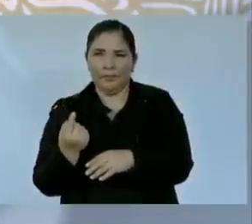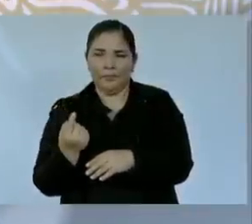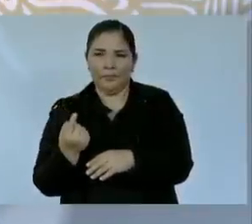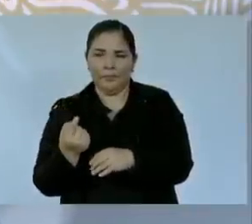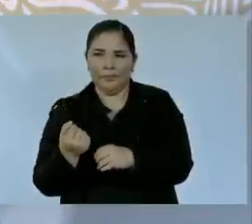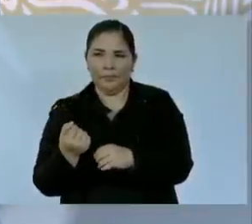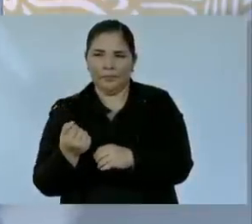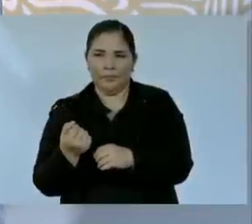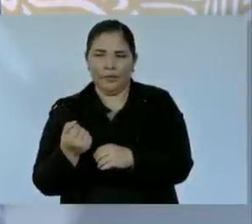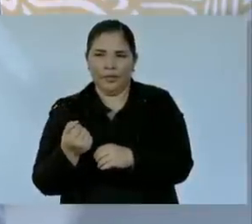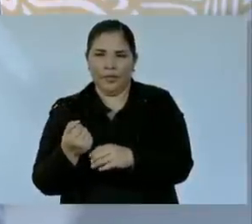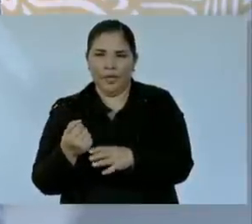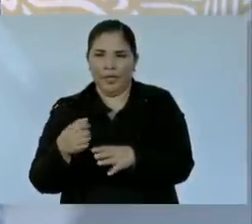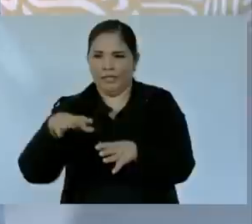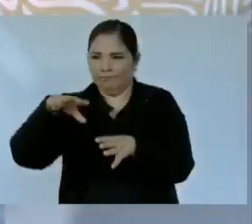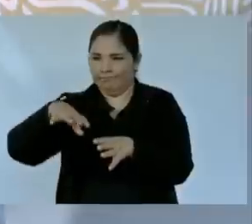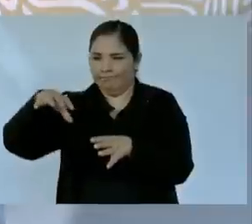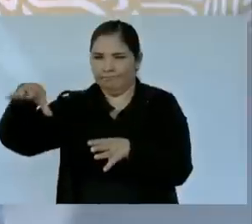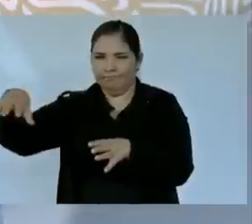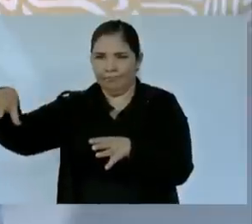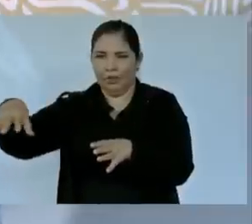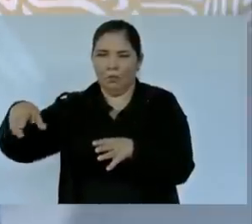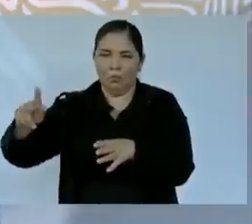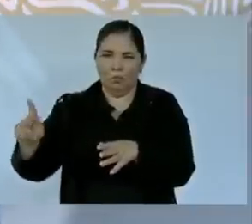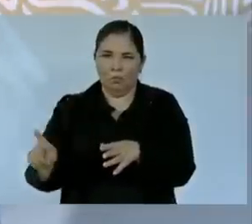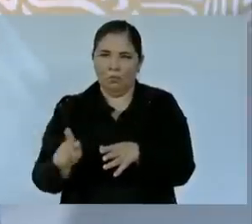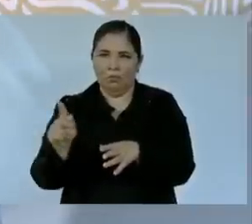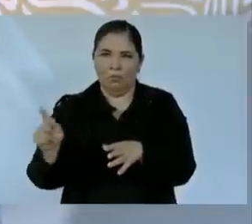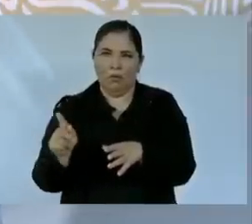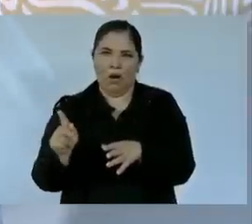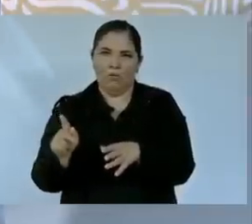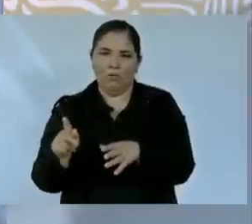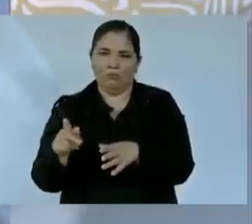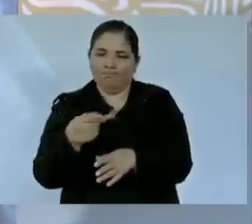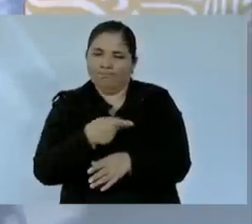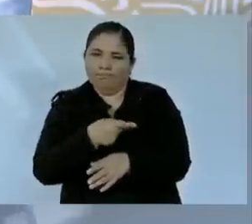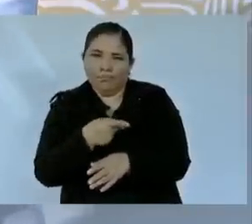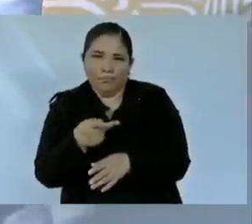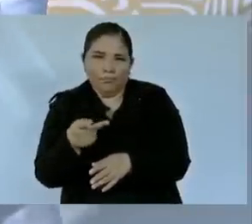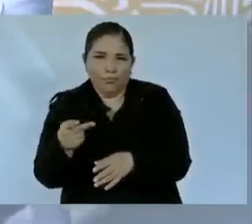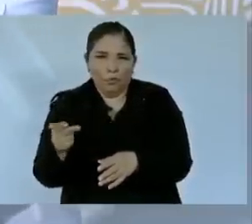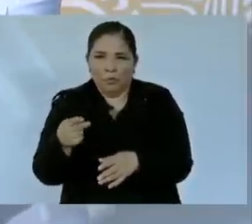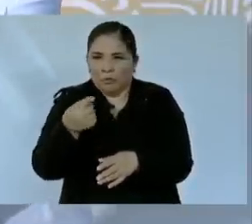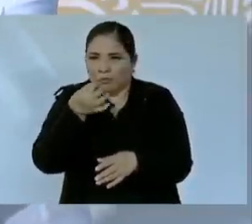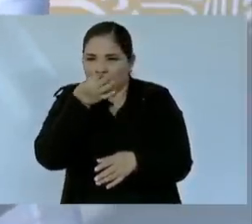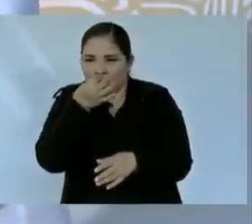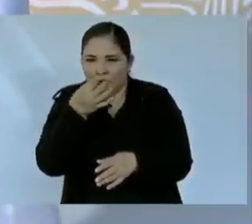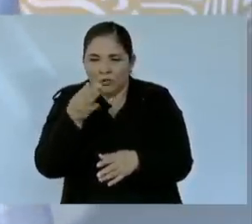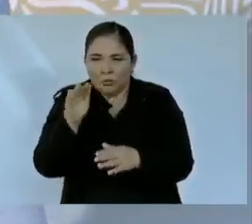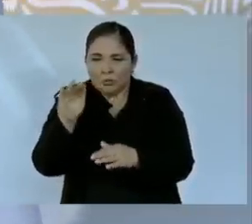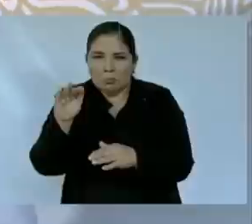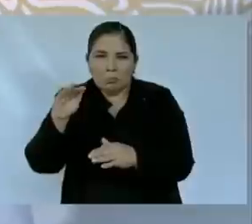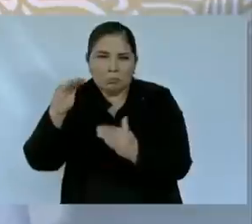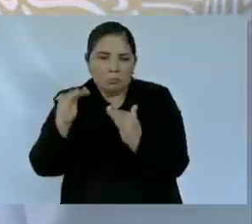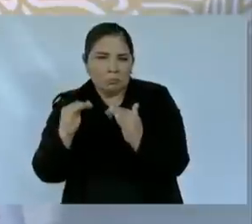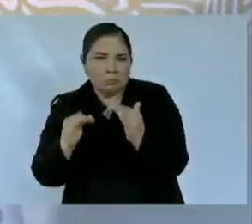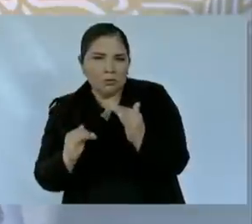son comunidades, pueblos marginados de los